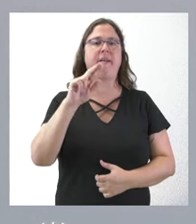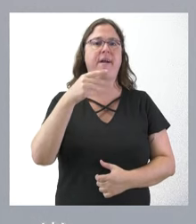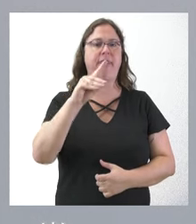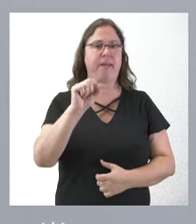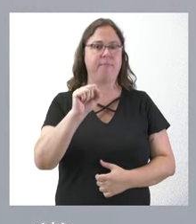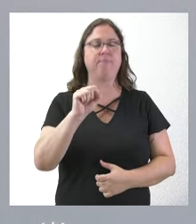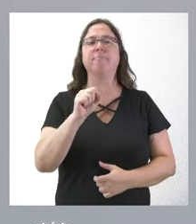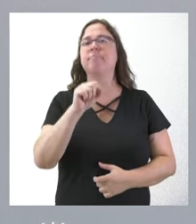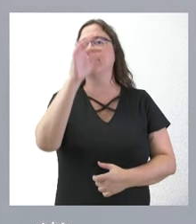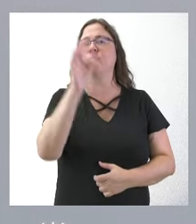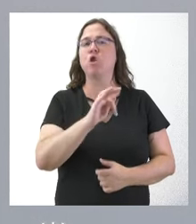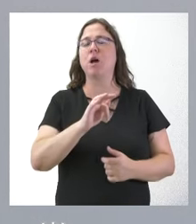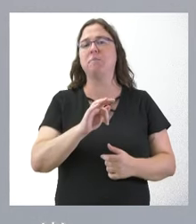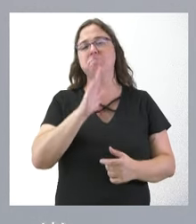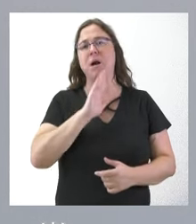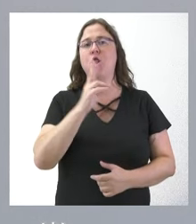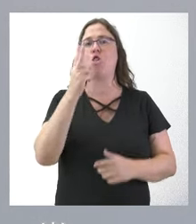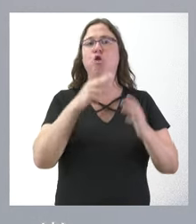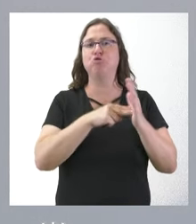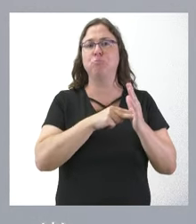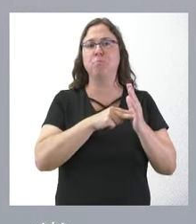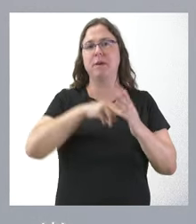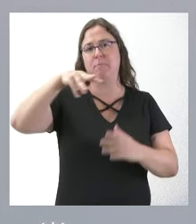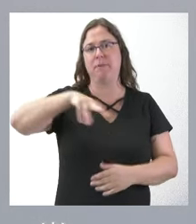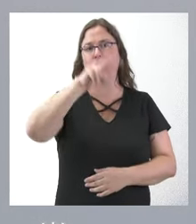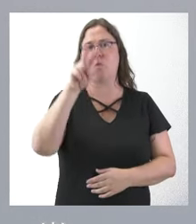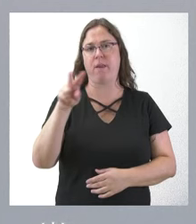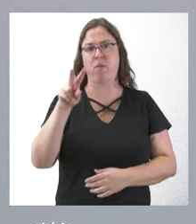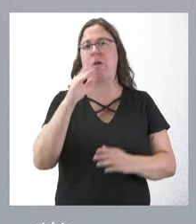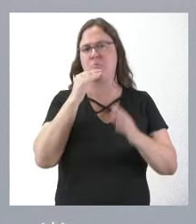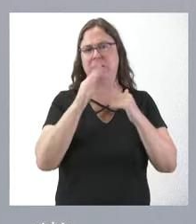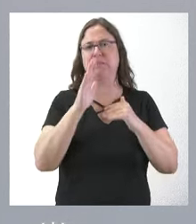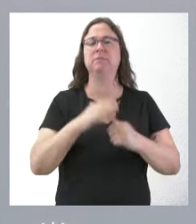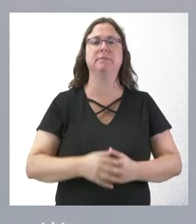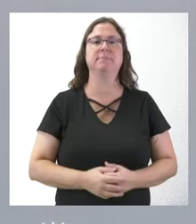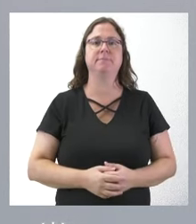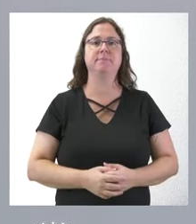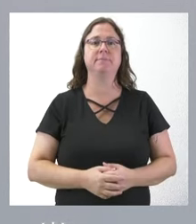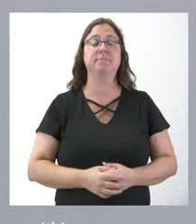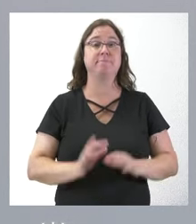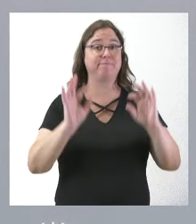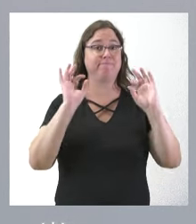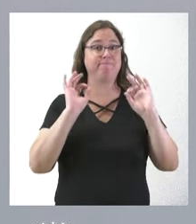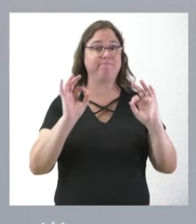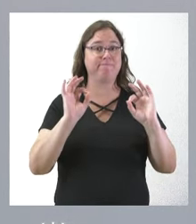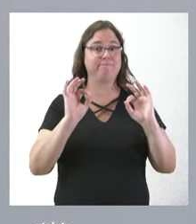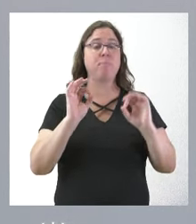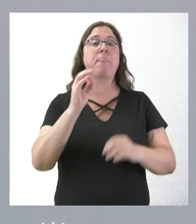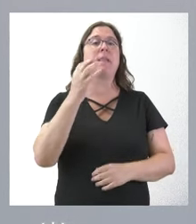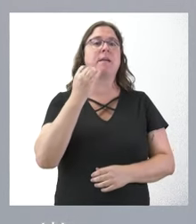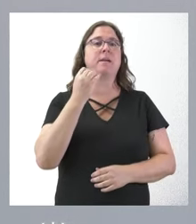Estamos hablando de una superficie de algo más de 2.000 metros cuadrados y, en concreto, cuatro